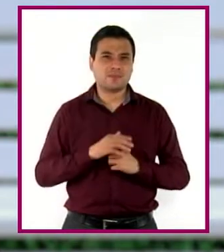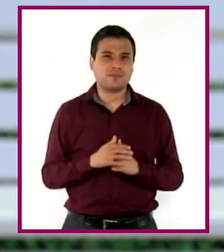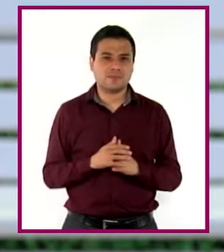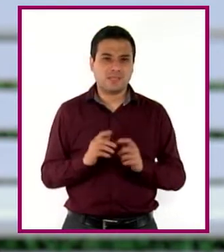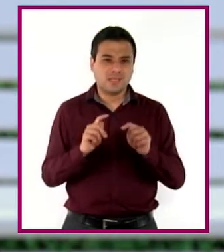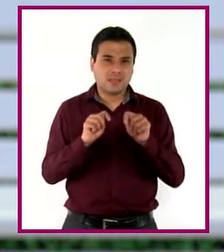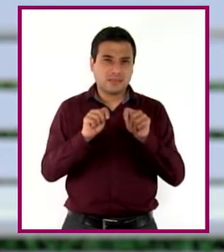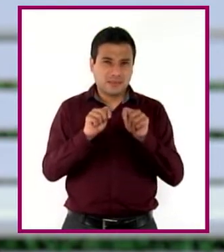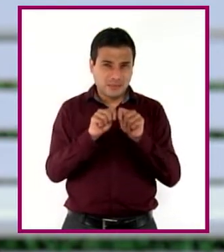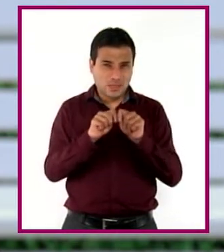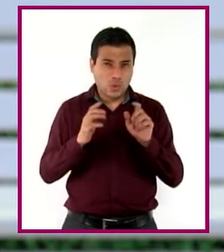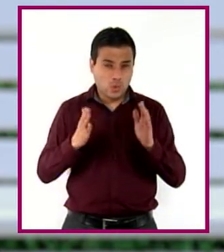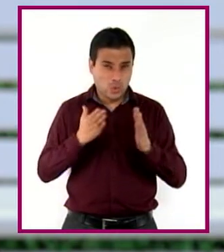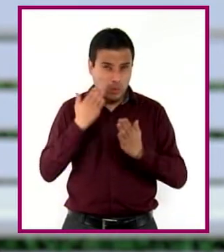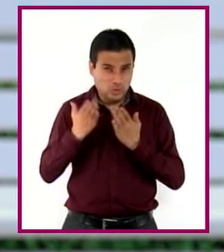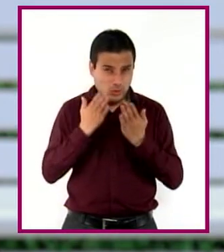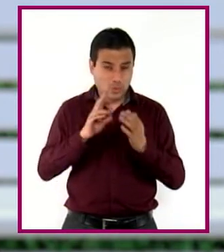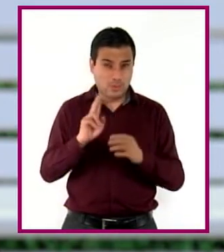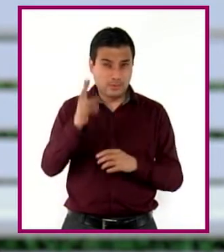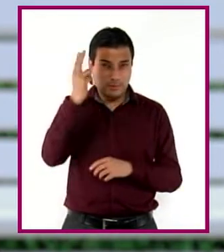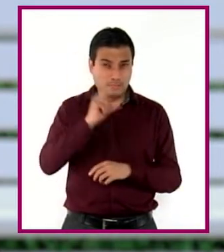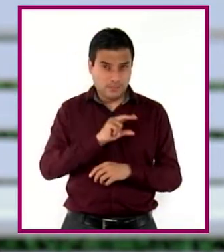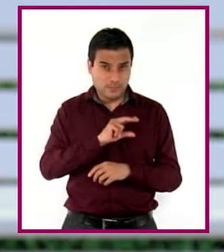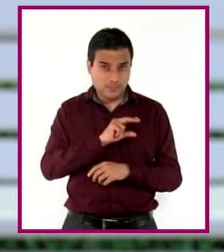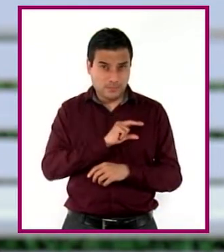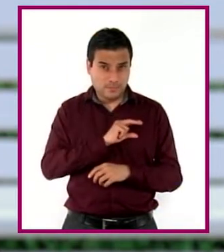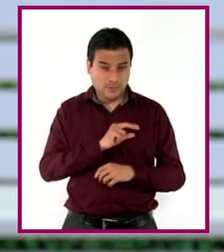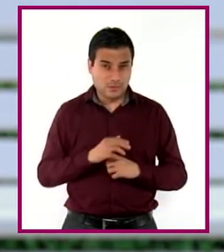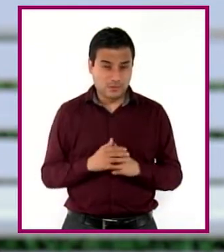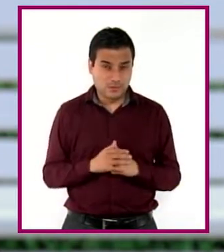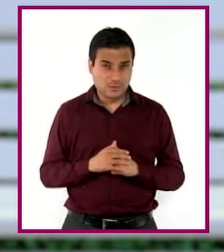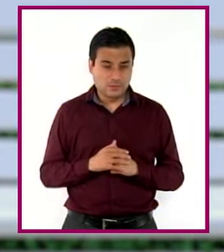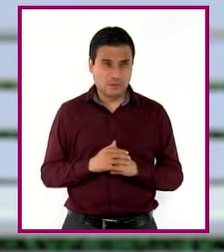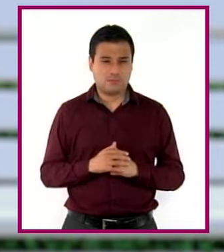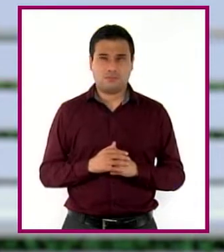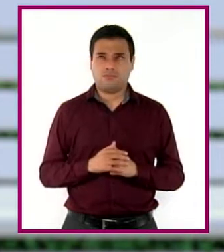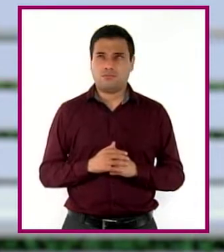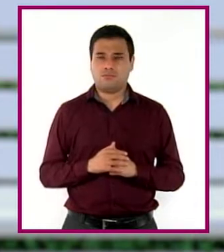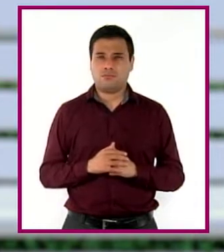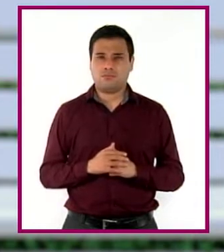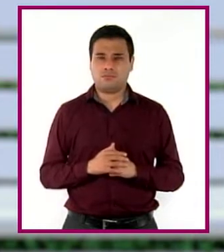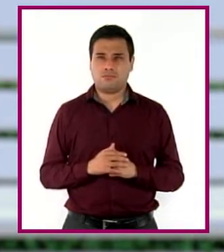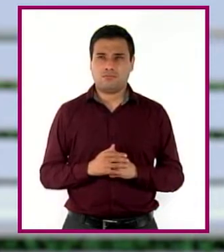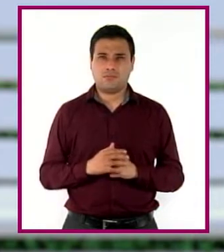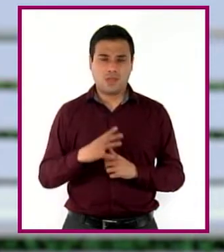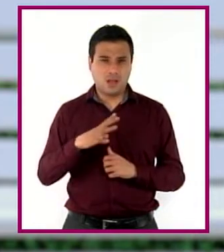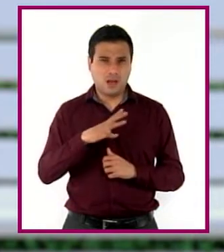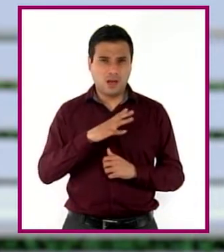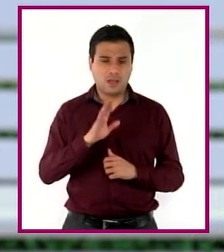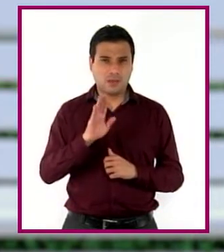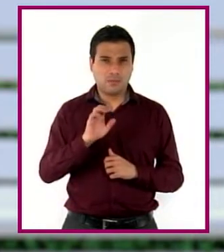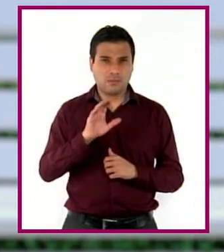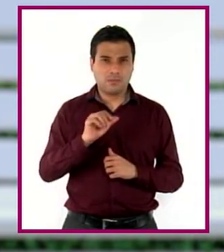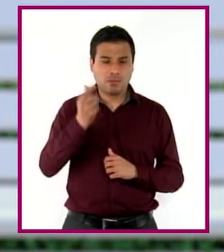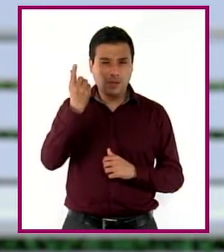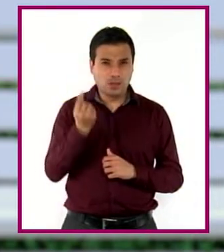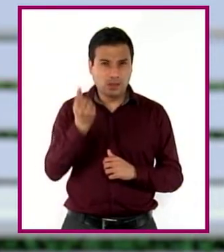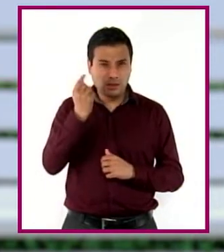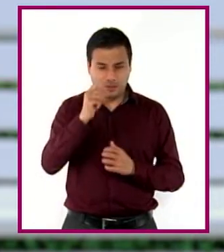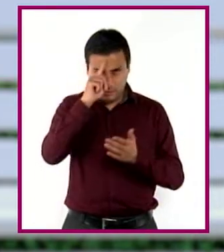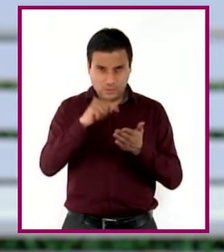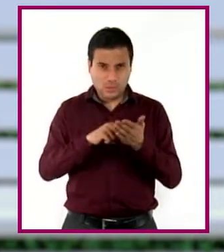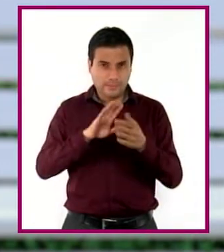Tu tío estudió en una escuela privada muy prestigiosa, ¿verdad? Y además, si lo hizo con una beca, quiere decir que mantuvo buenas